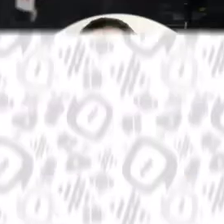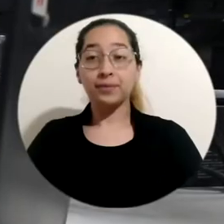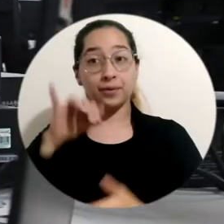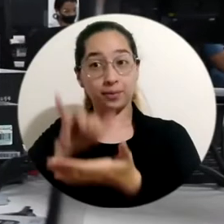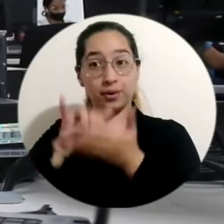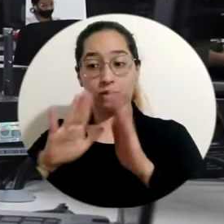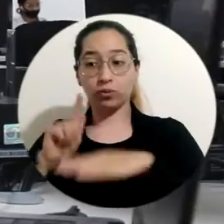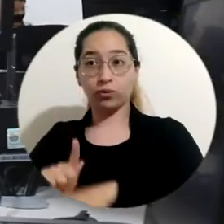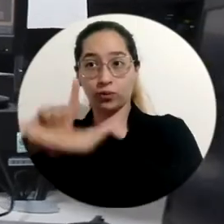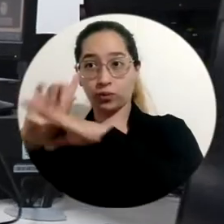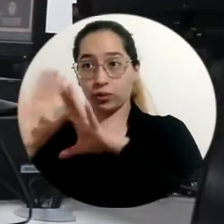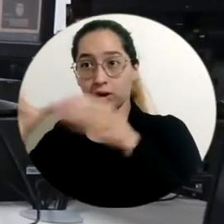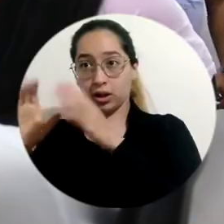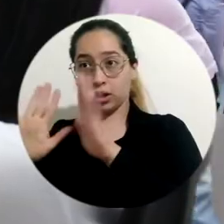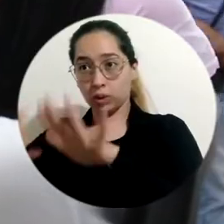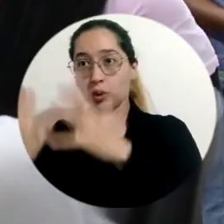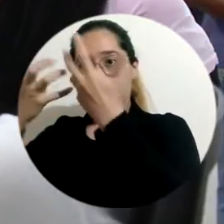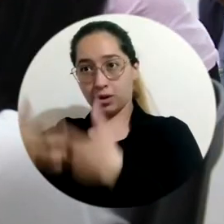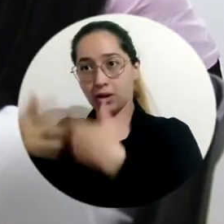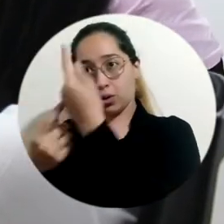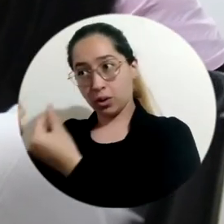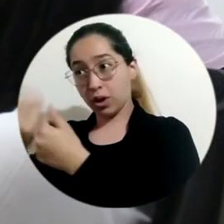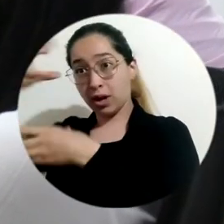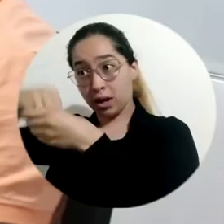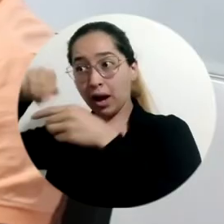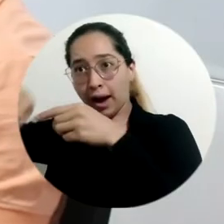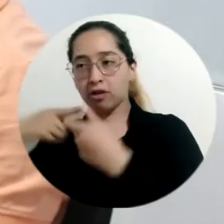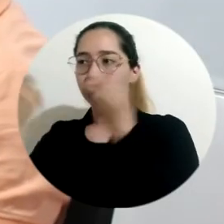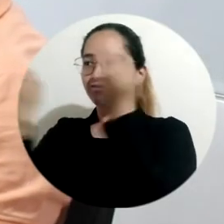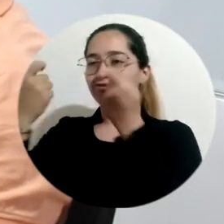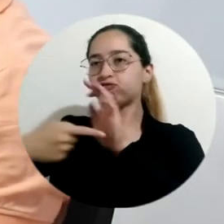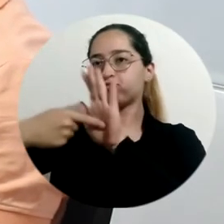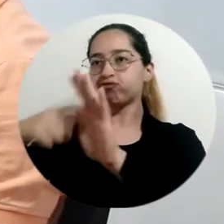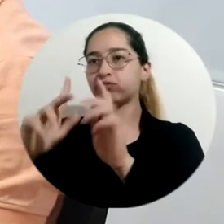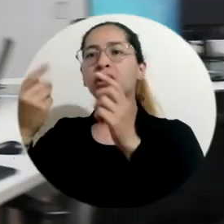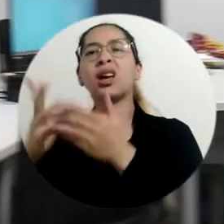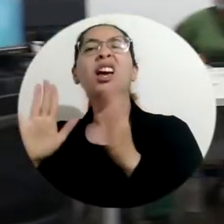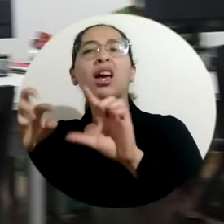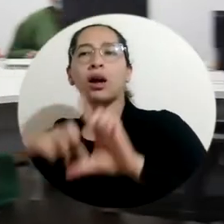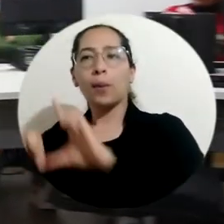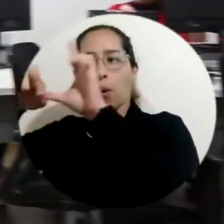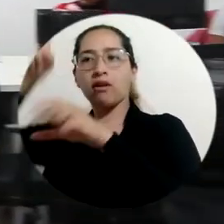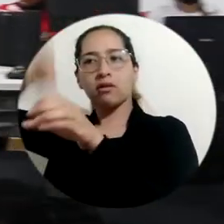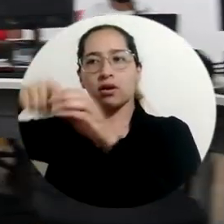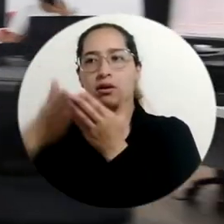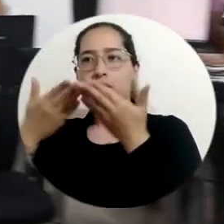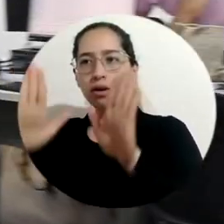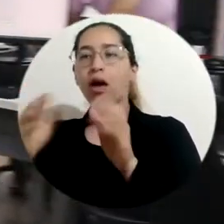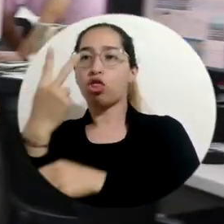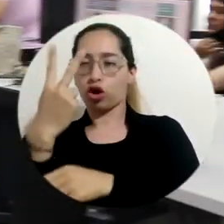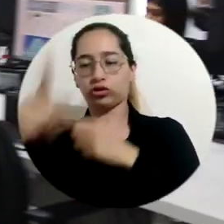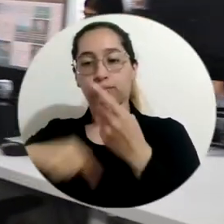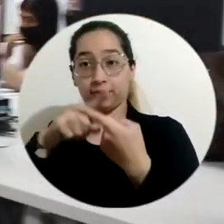Por ello, la Facultad de Ciencias Empresariales y Económicas, dentro de su oferta de posgrados, tiene abiertas las inscripciones de dos programas.